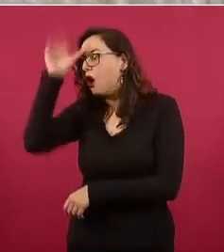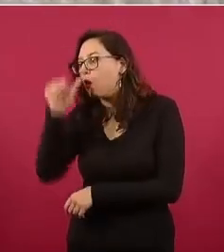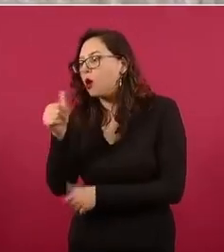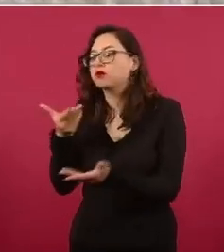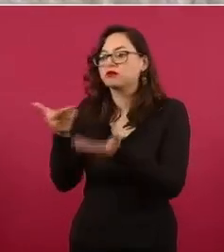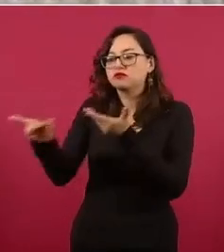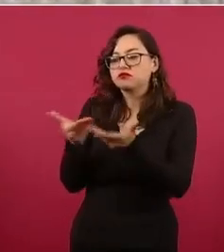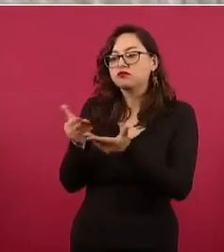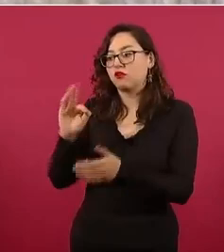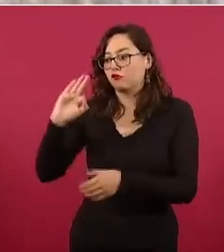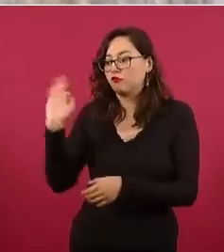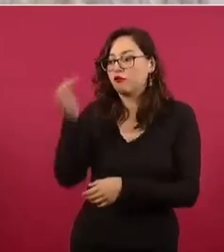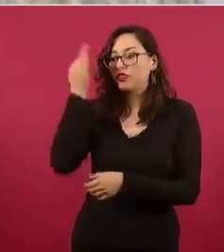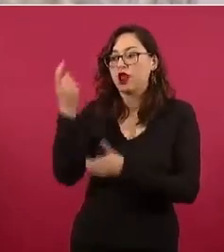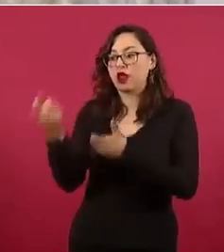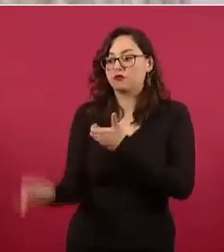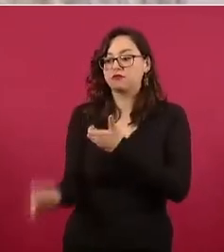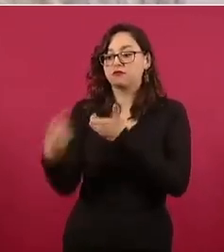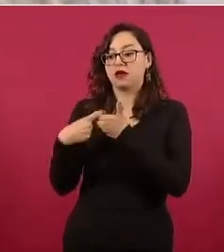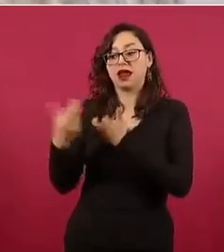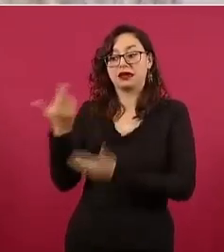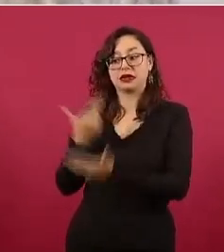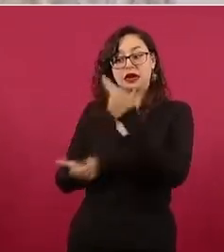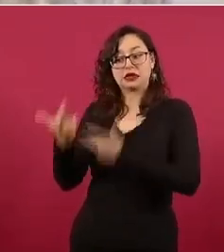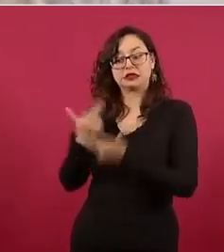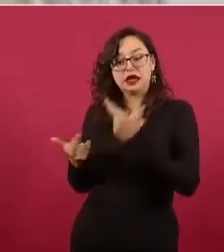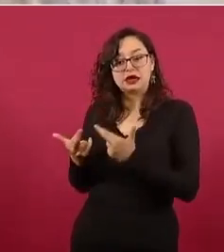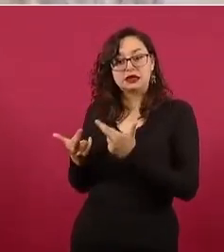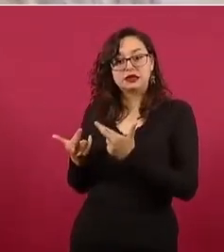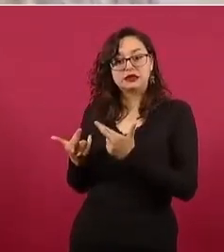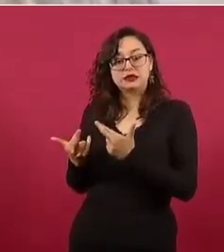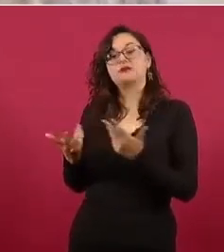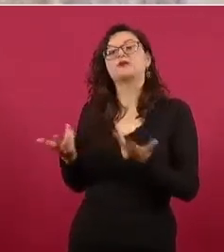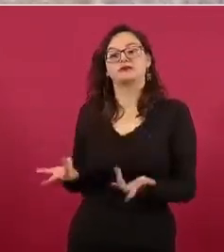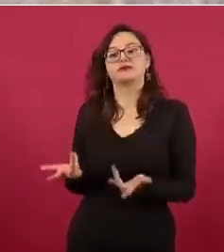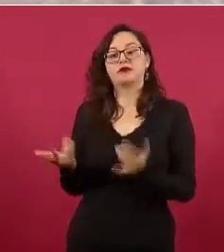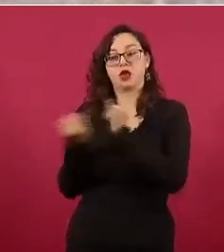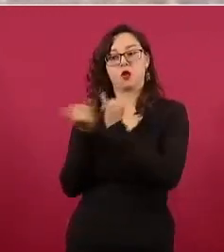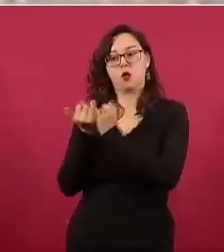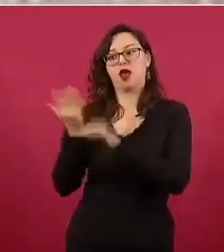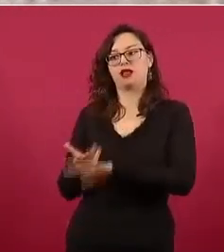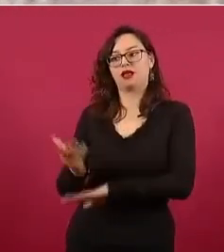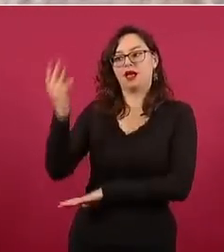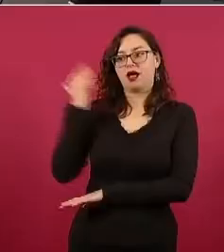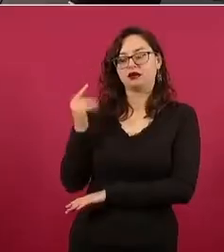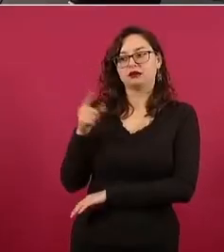desconfianza, porque este es un sistema federalizado.